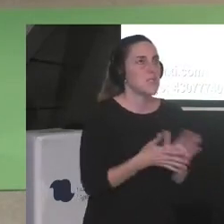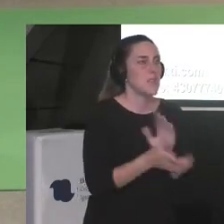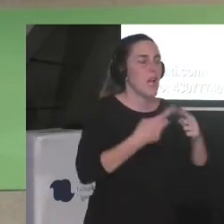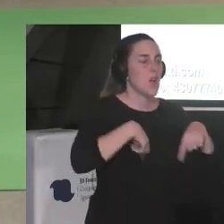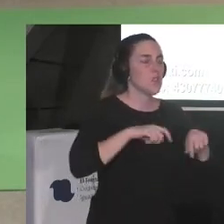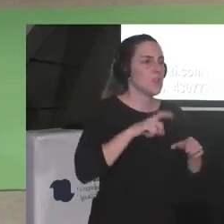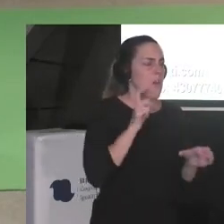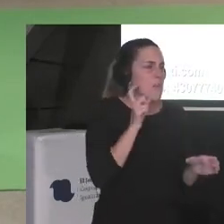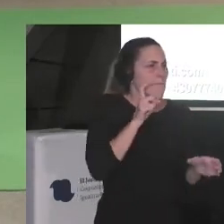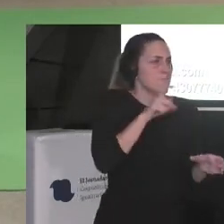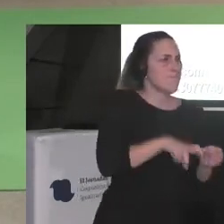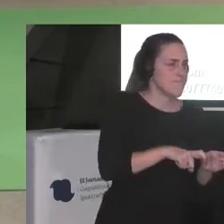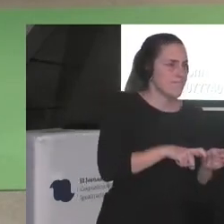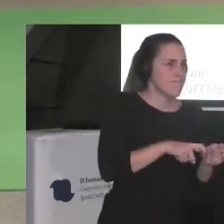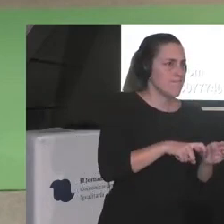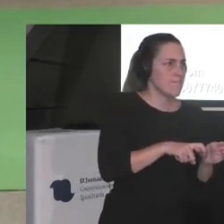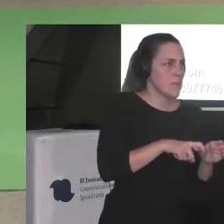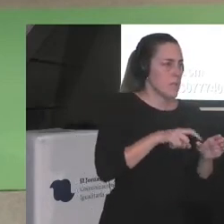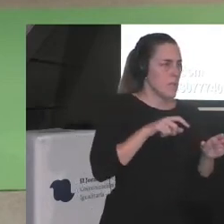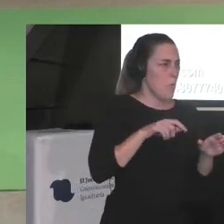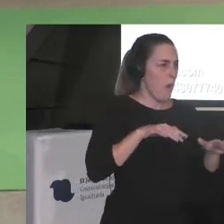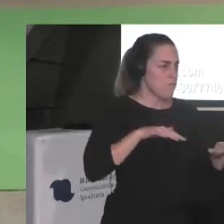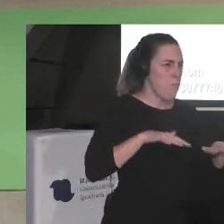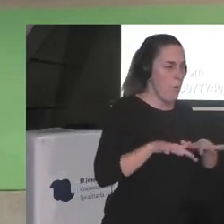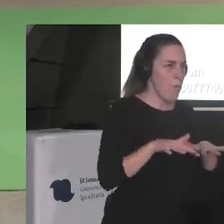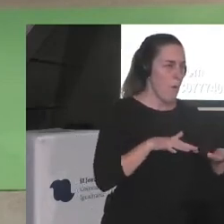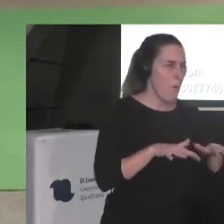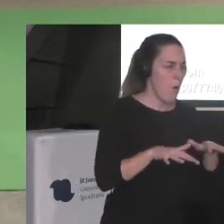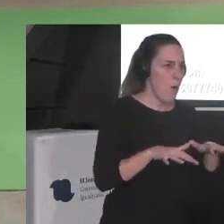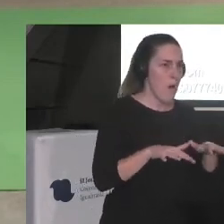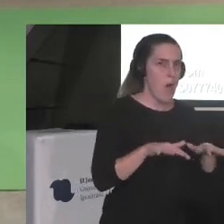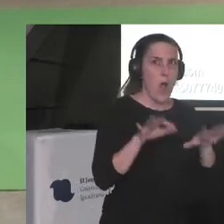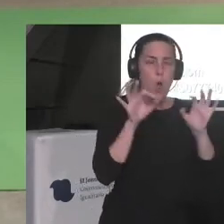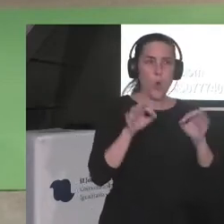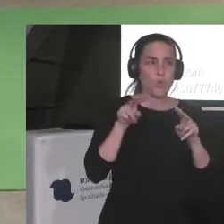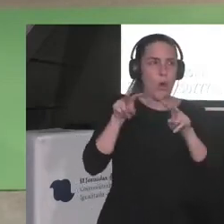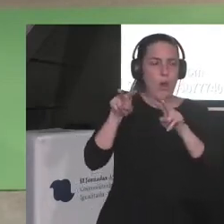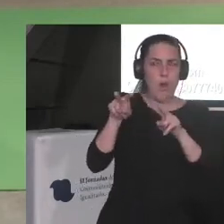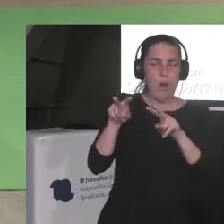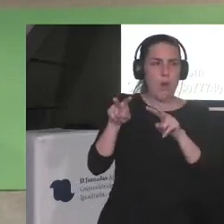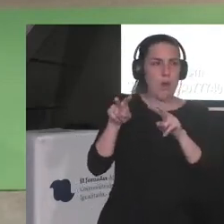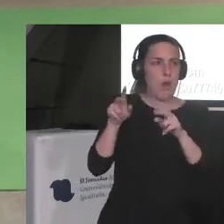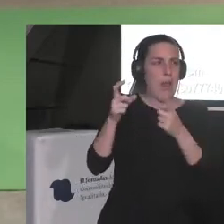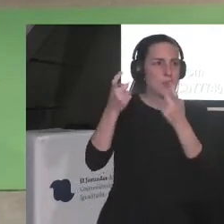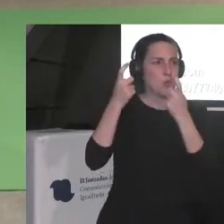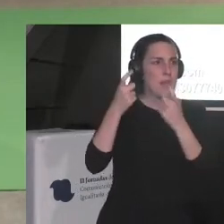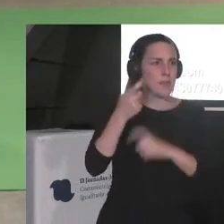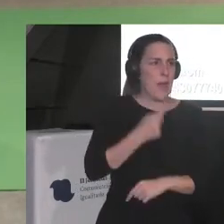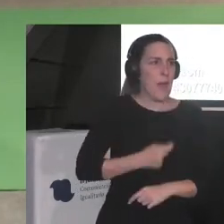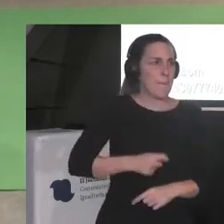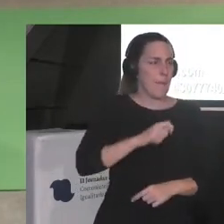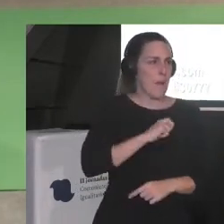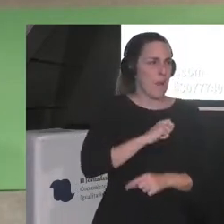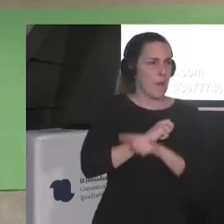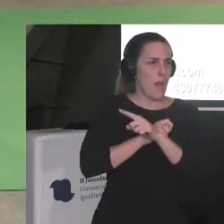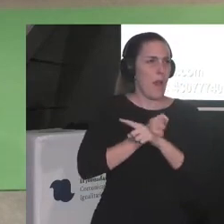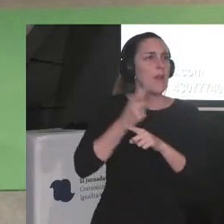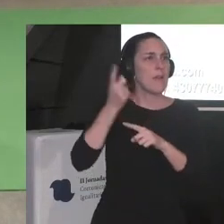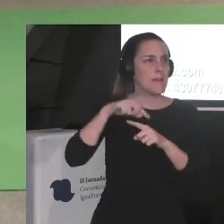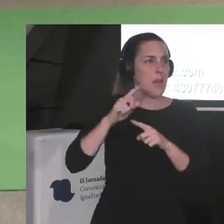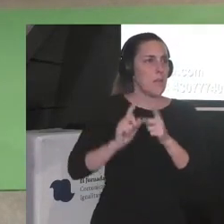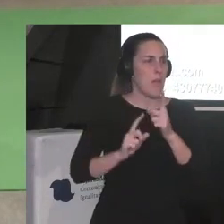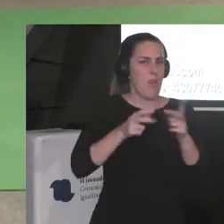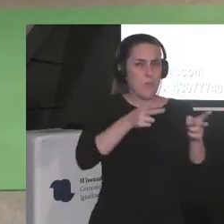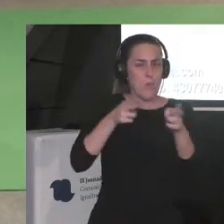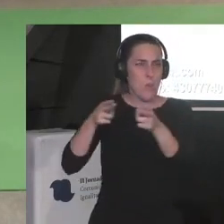tratamos de presencia y estar visibles y acaban de salir los estudiantes en España para pedir también el cese al